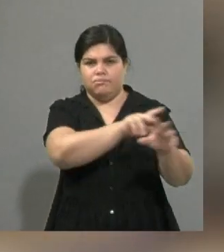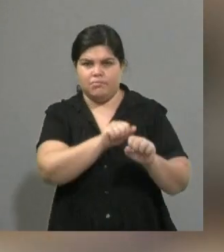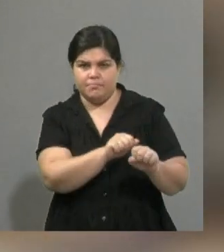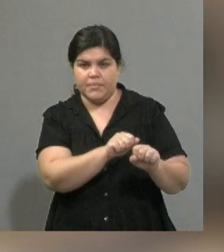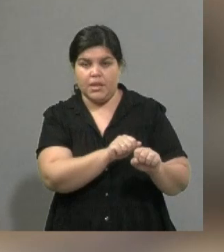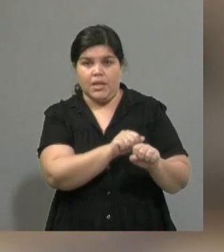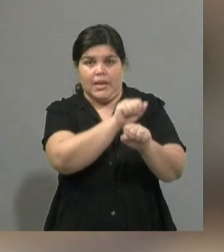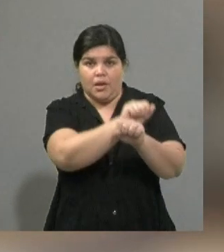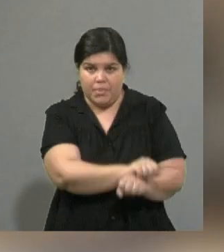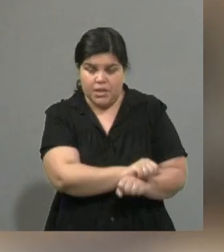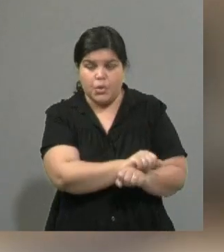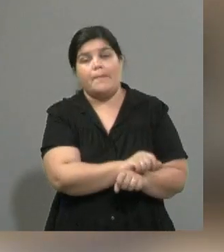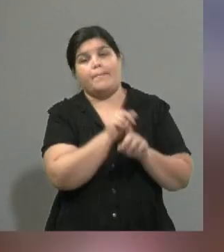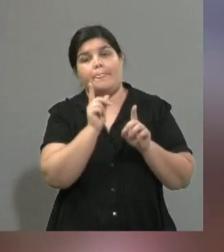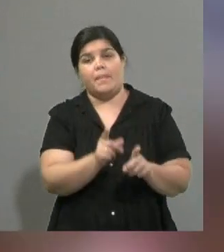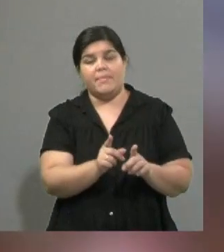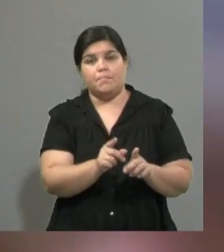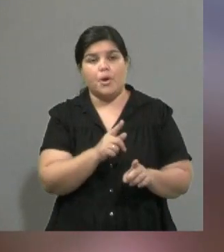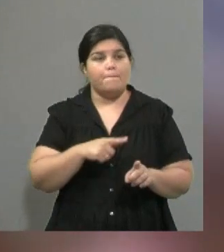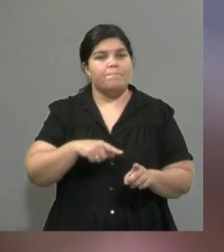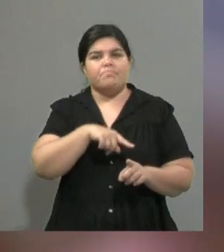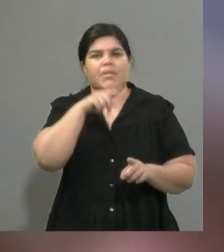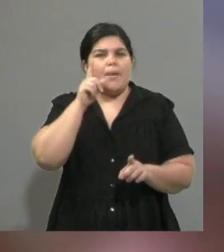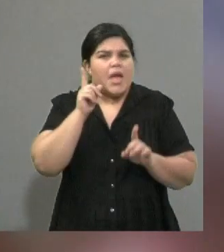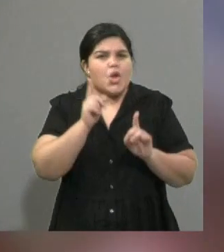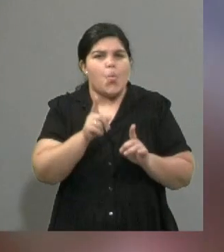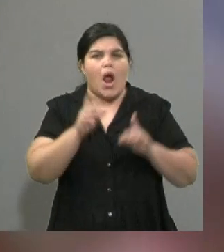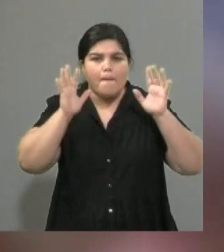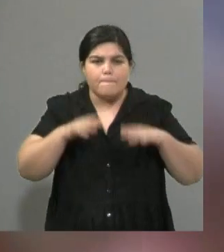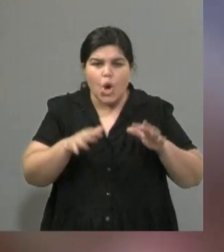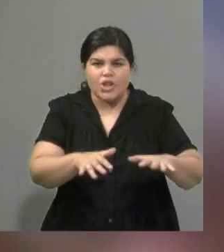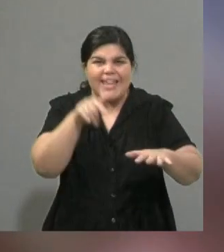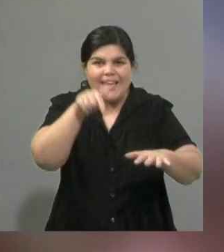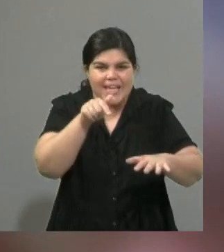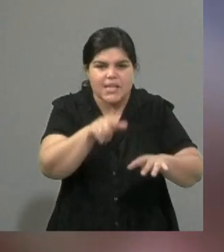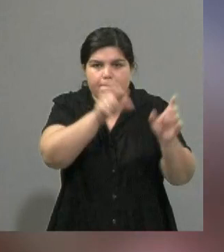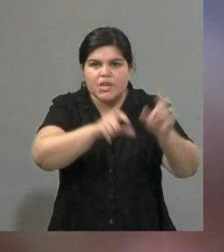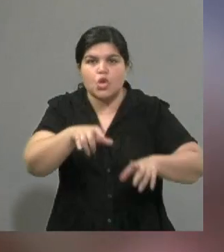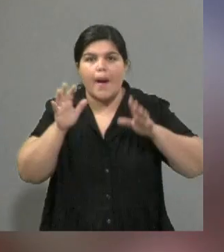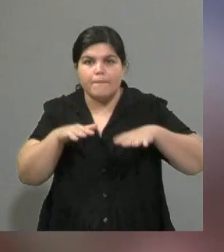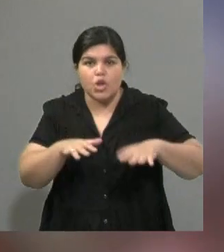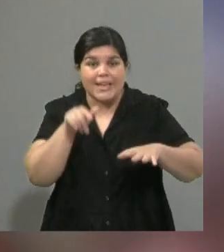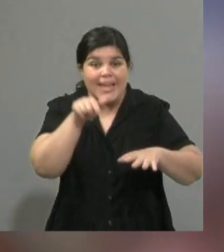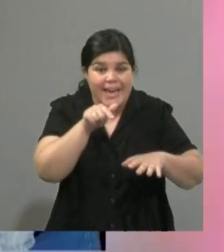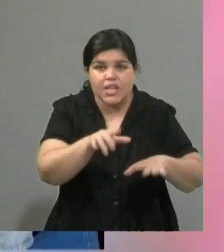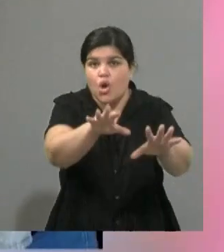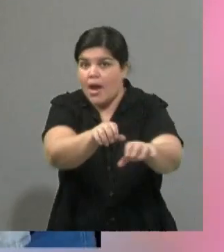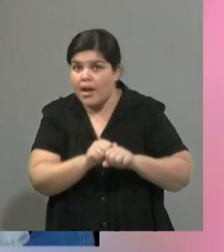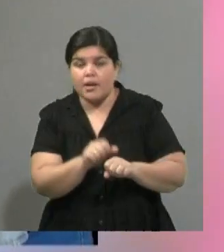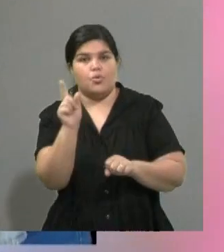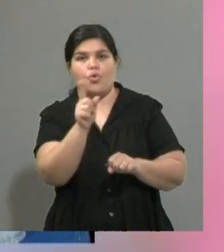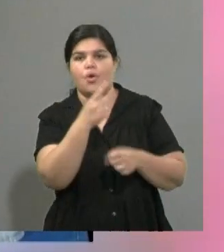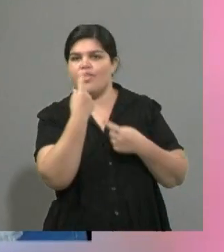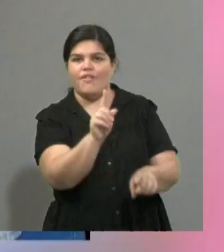y a seguir pidiendo que se canalicen estas protestas y estas demandas sociales en la nueva constitución y que el gobierno,